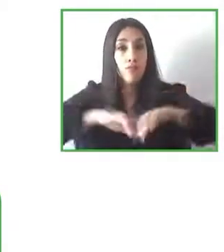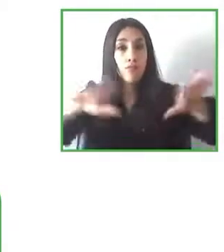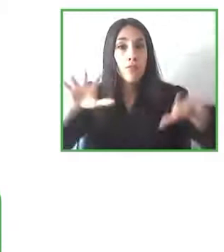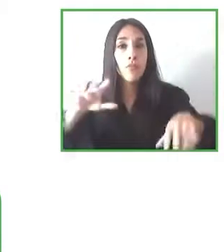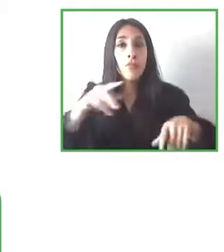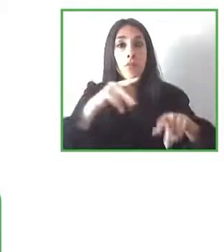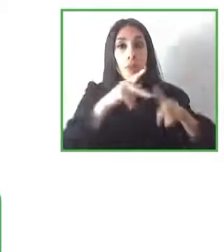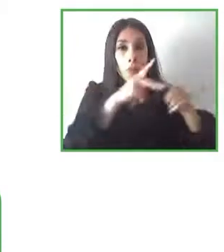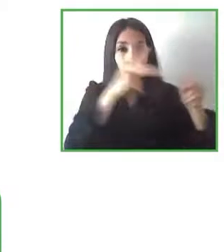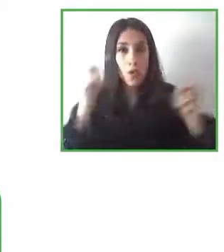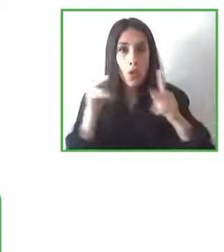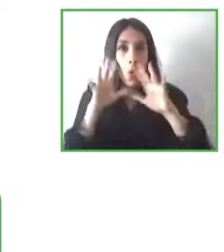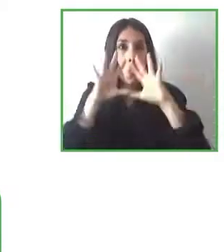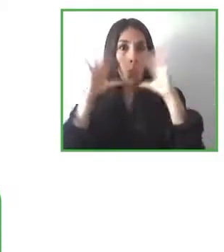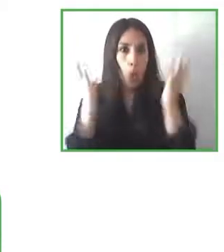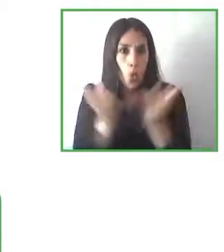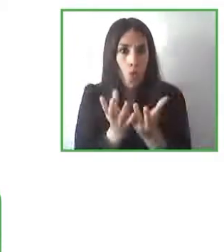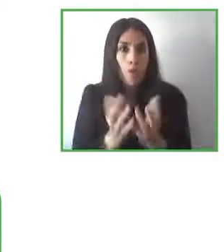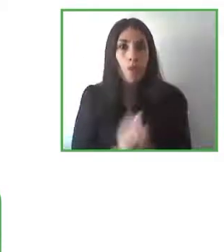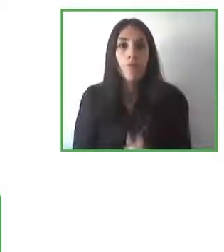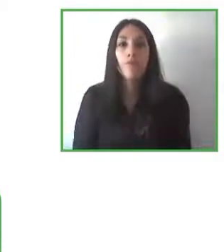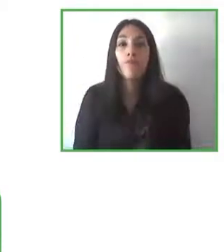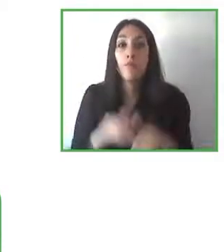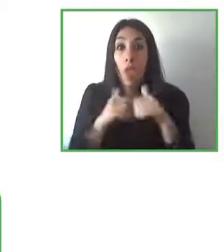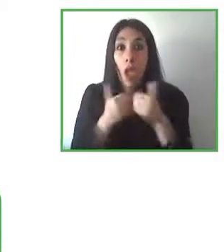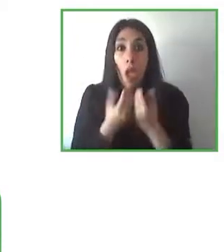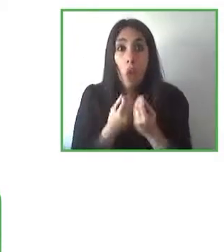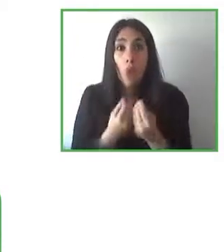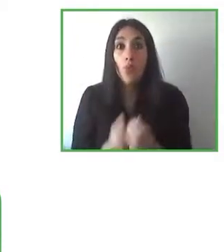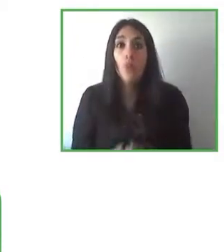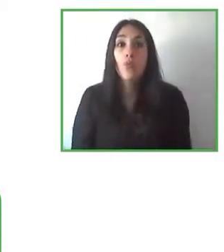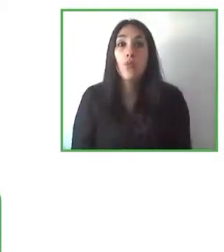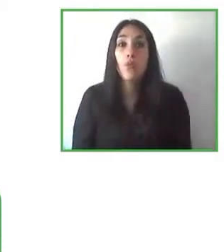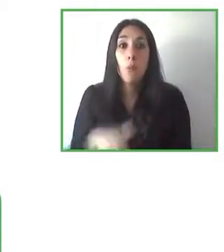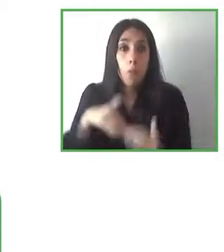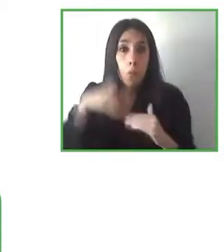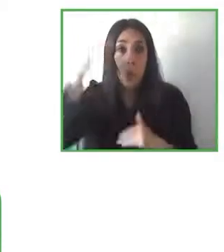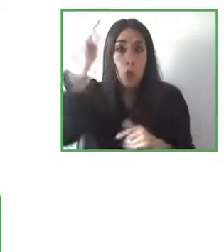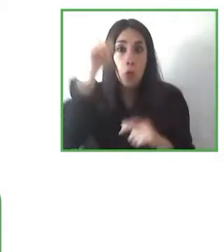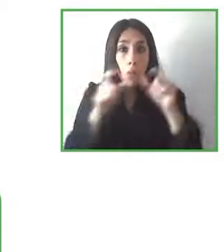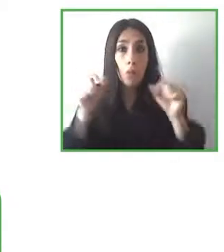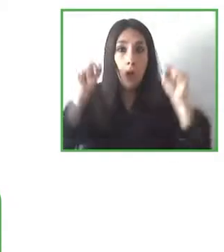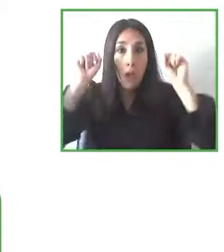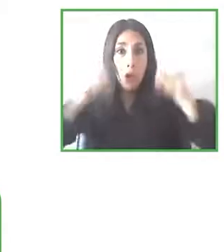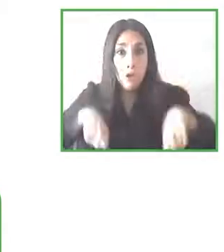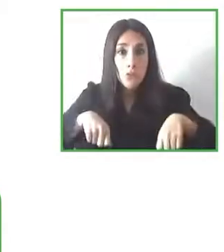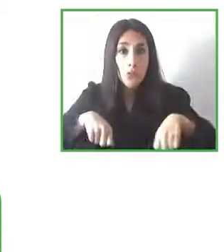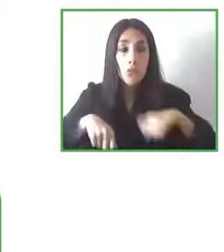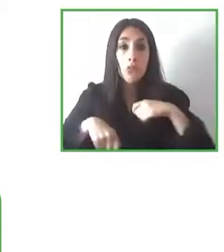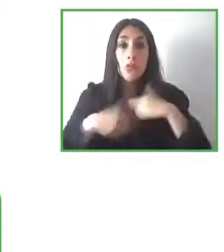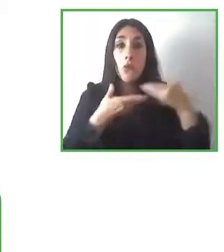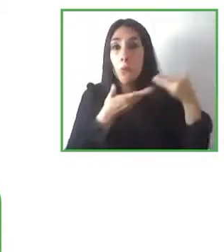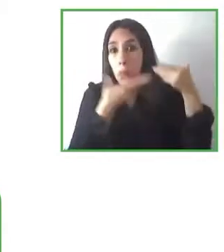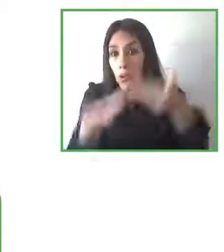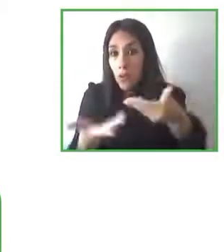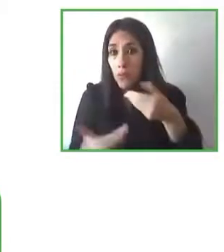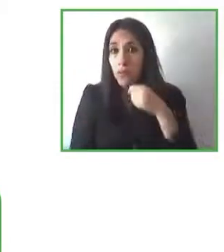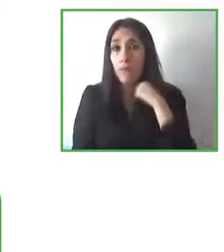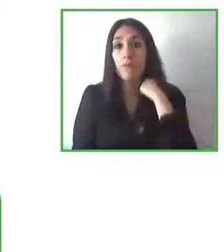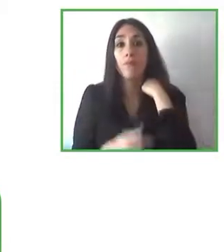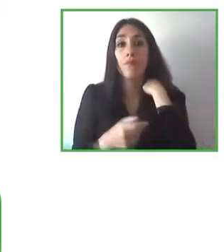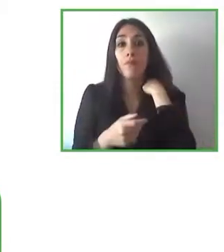posible de personas puedan realmente beneficiarse de estas soluciones sin más nos despedimos